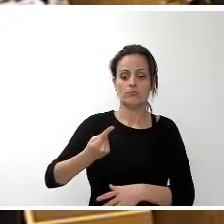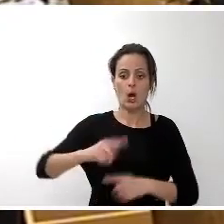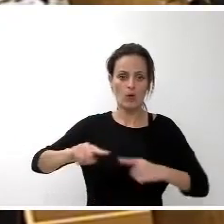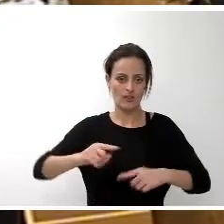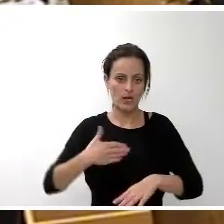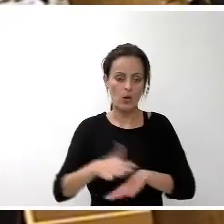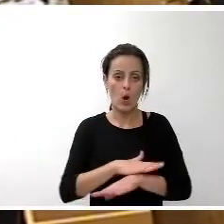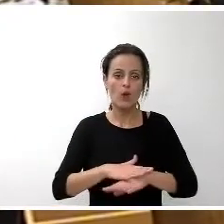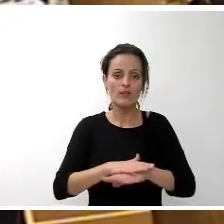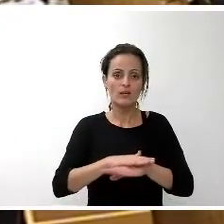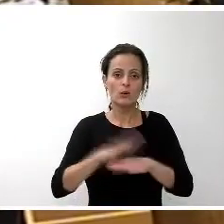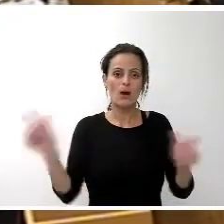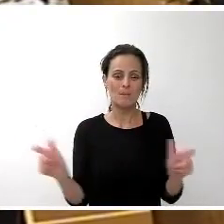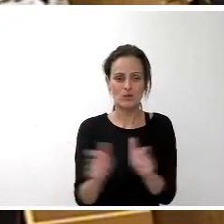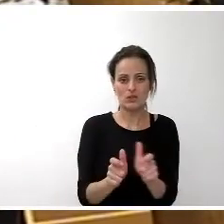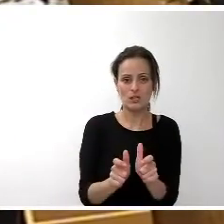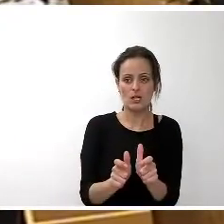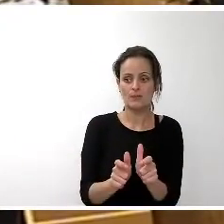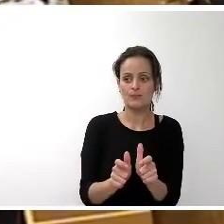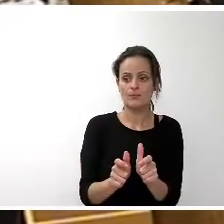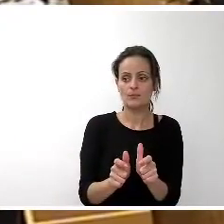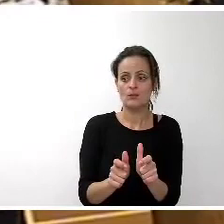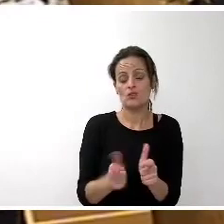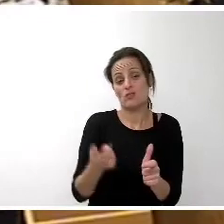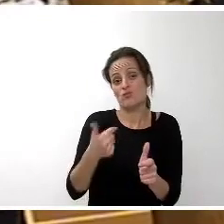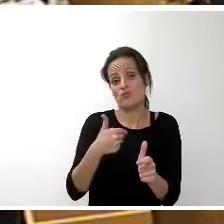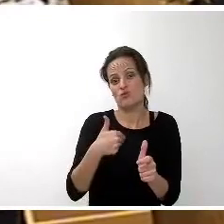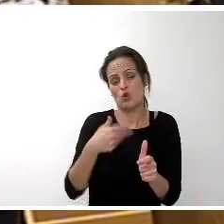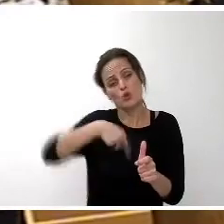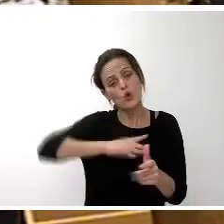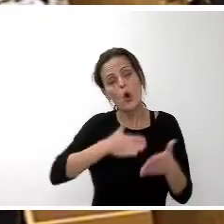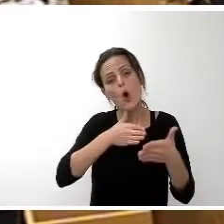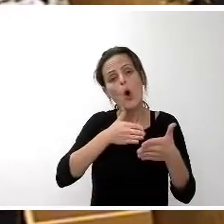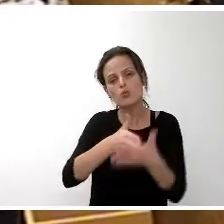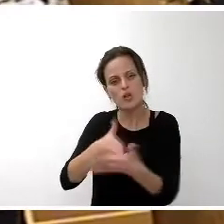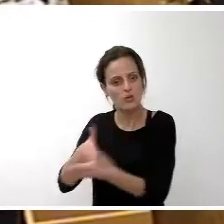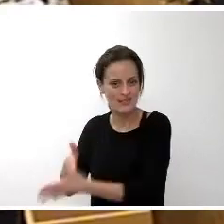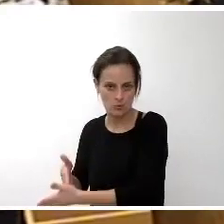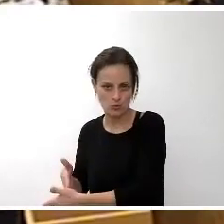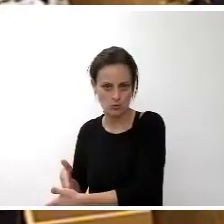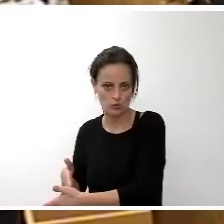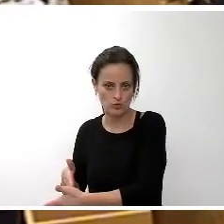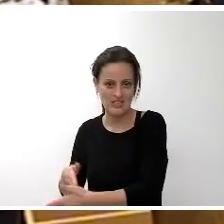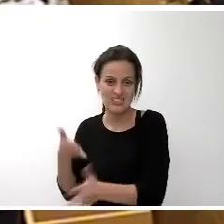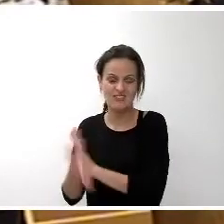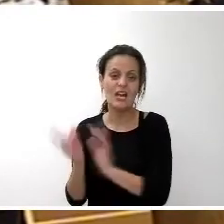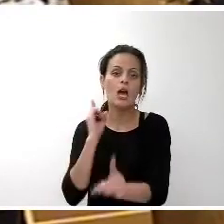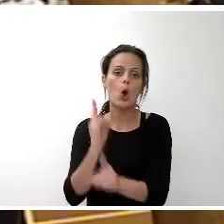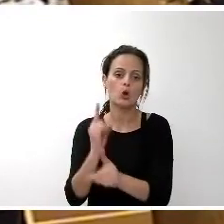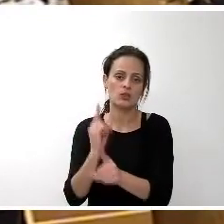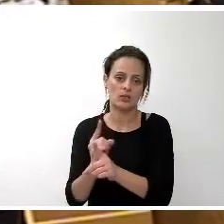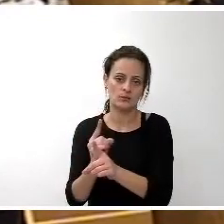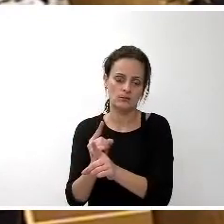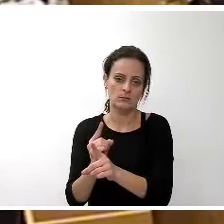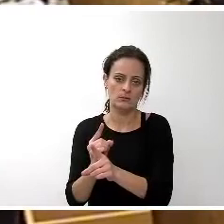ocurrido poder obstaculizar que no es nuestro voto en contra lo que les va a obstaculizar pero en ningún momento entiendo que